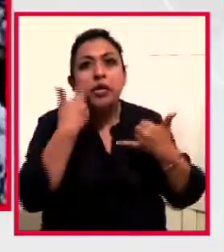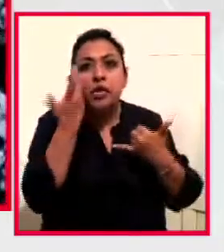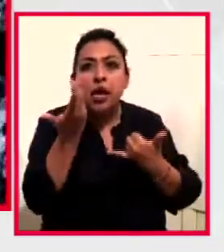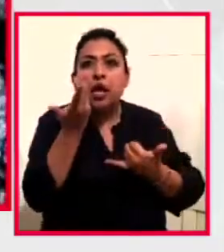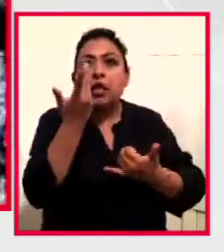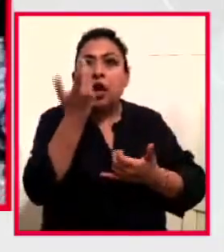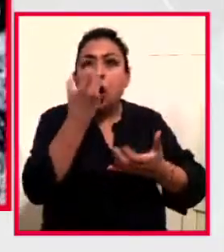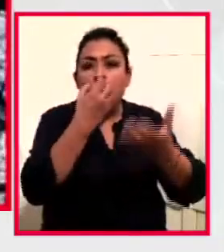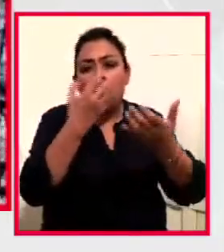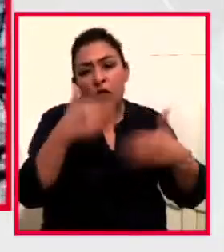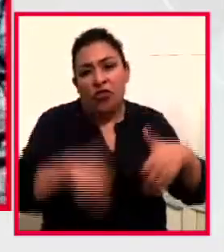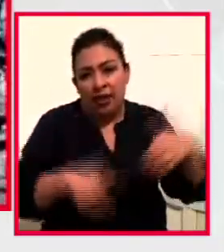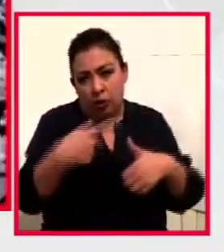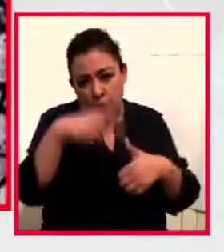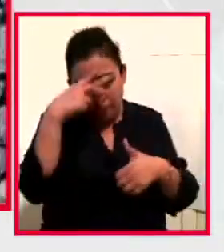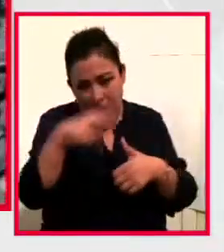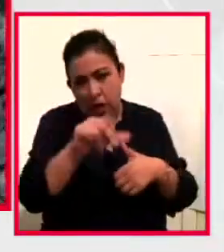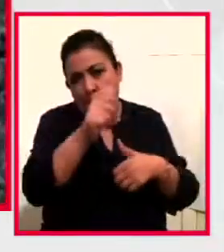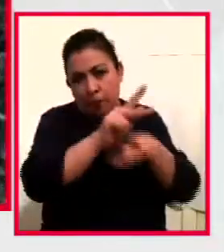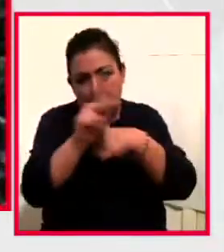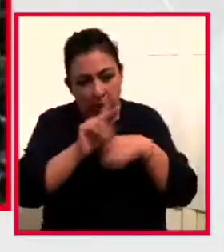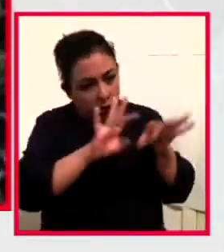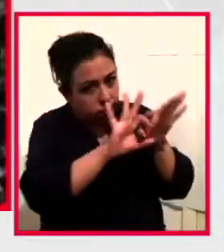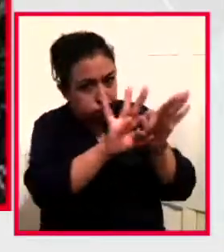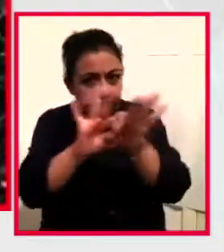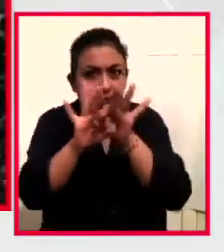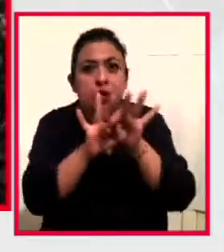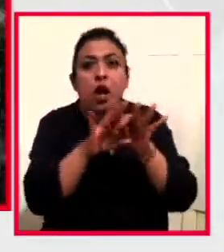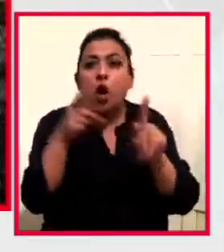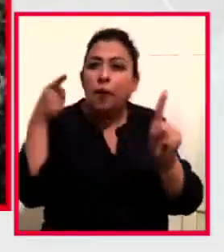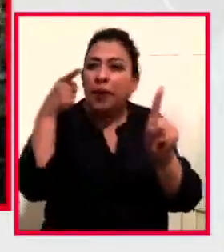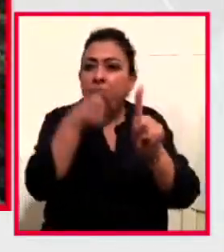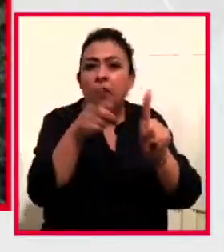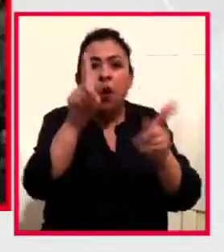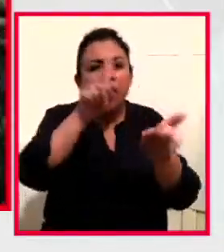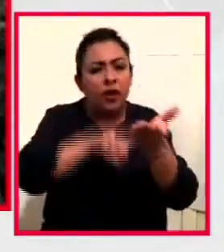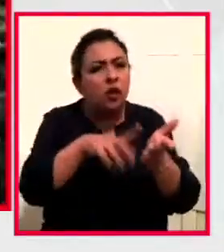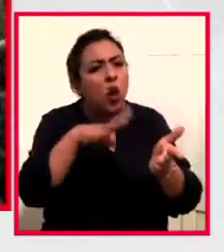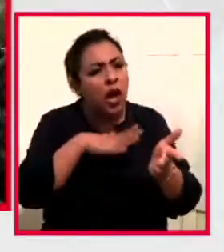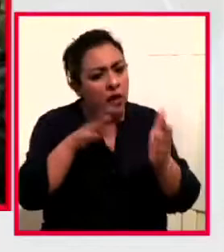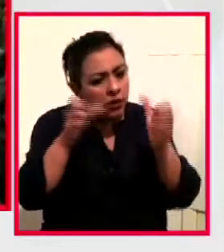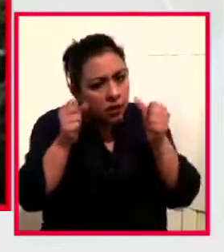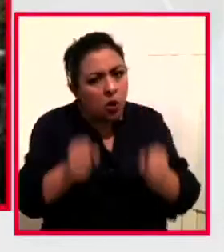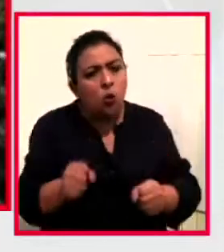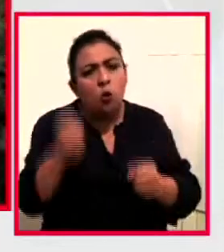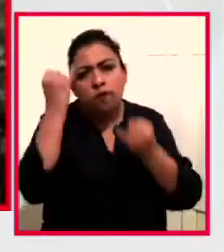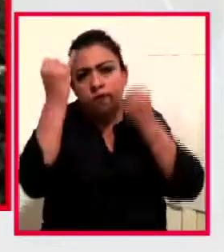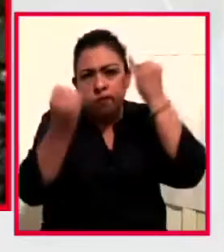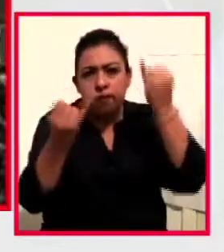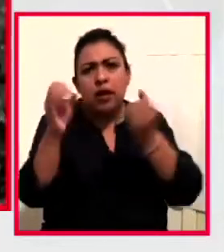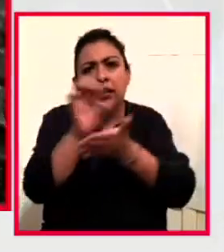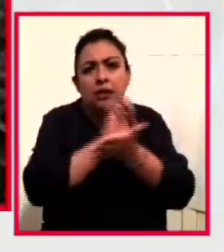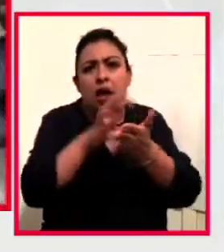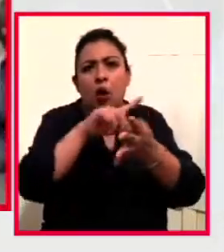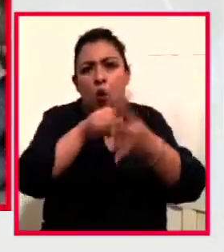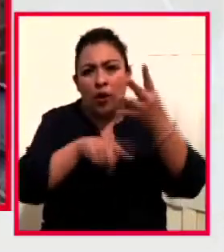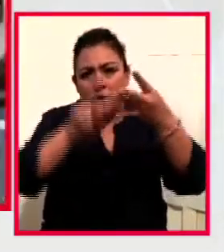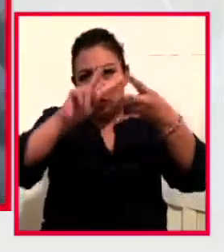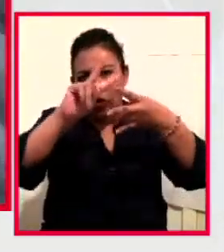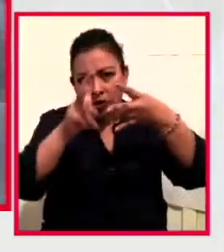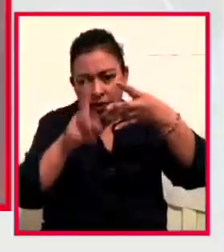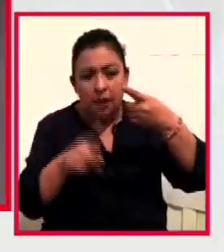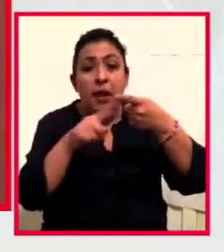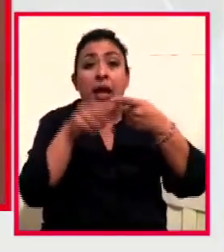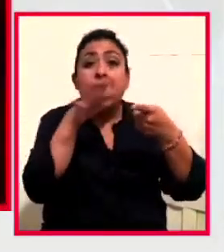y otros países. Su objetivo es ser un espacio seguro de creación escénica conformado por cuatro ejes, el ciclo de lecturas